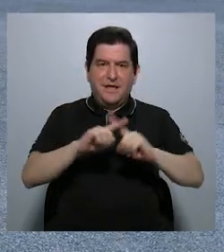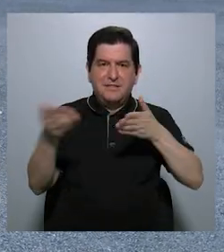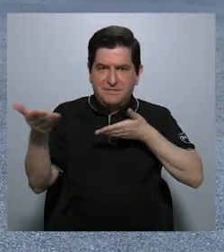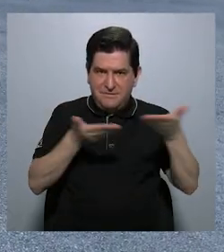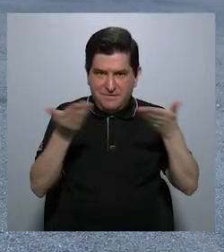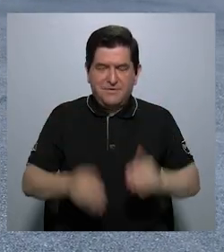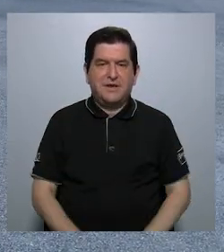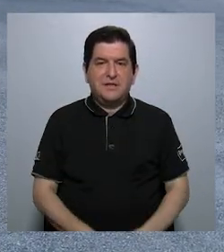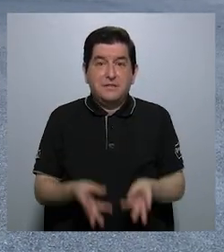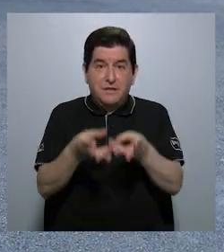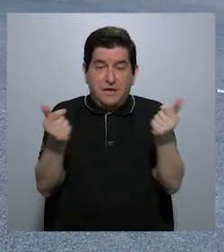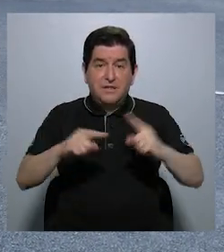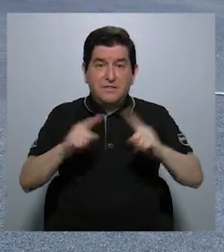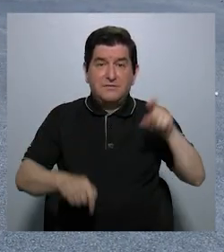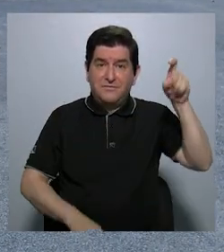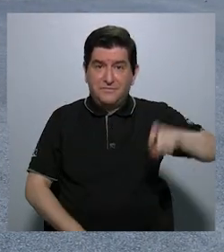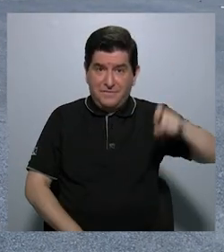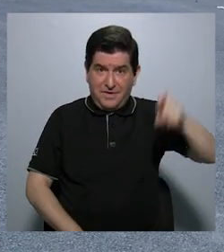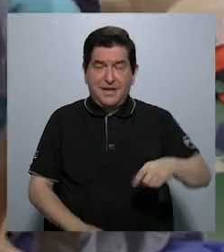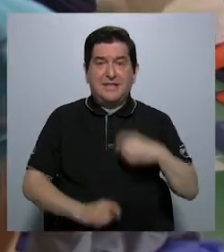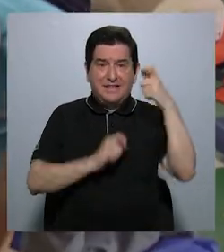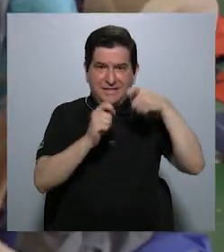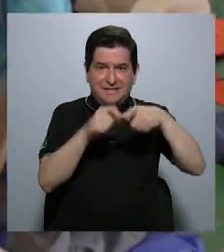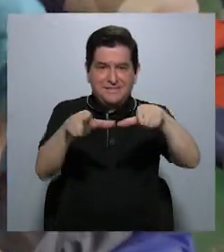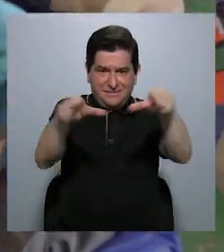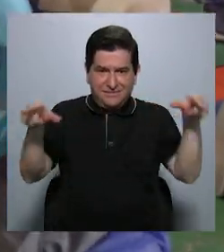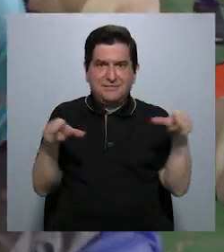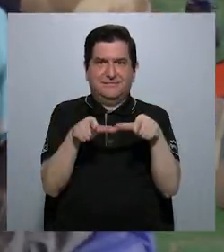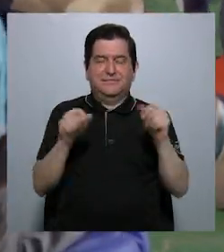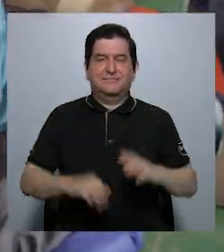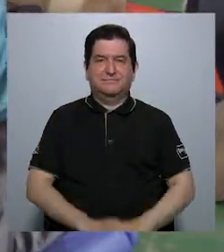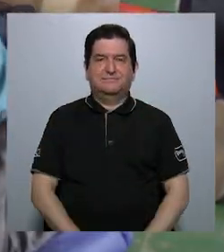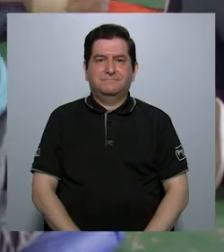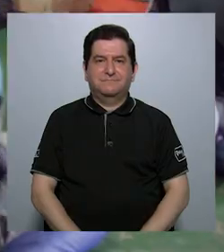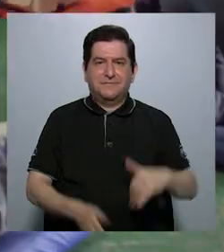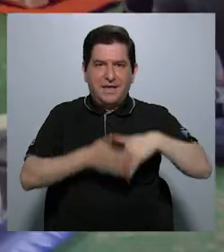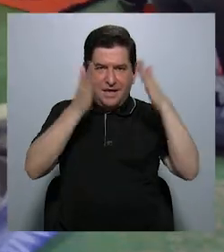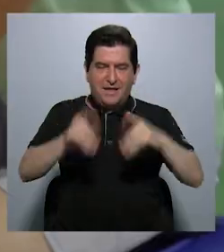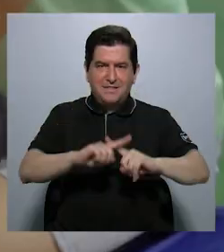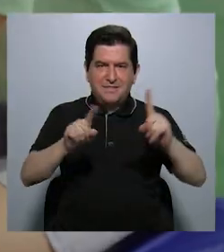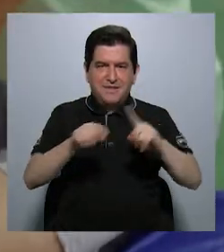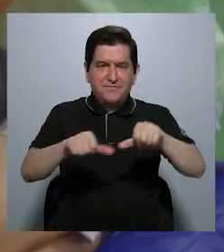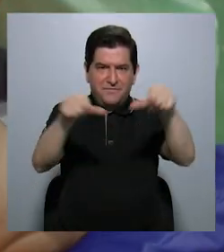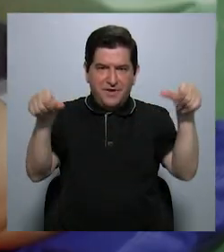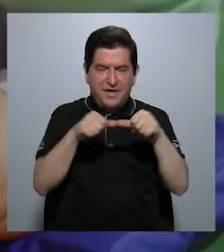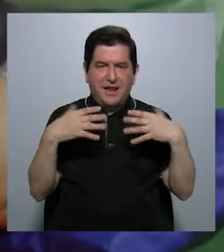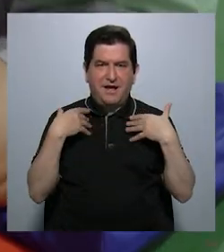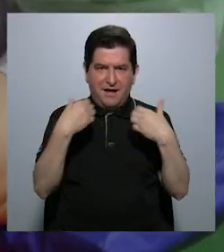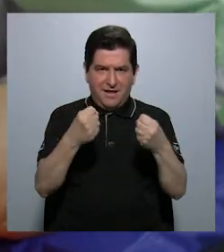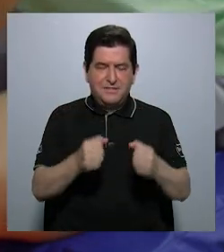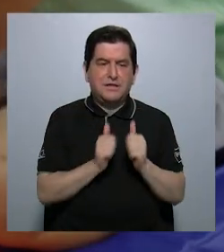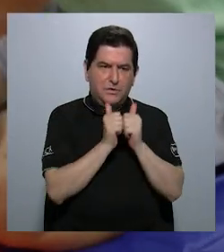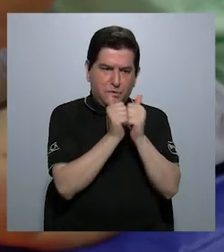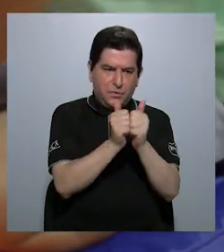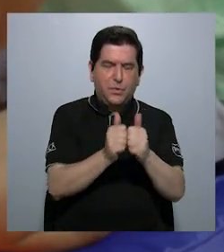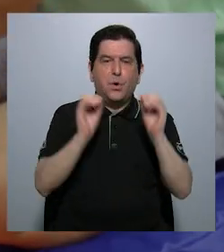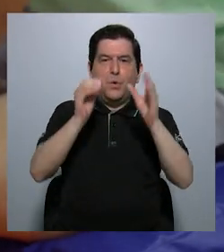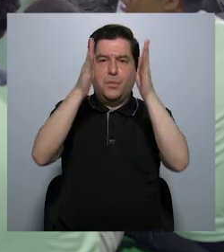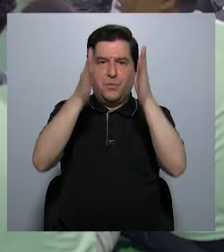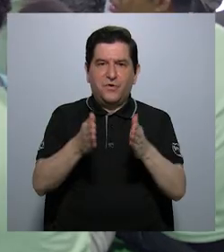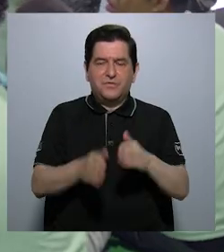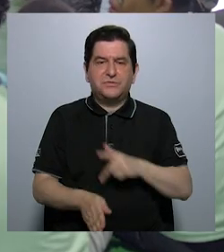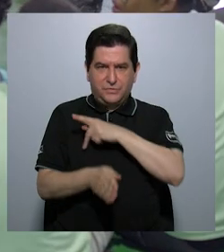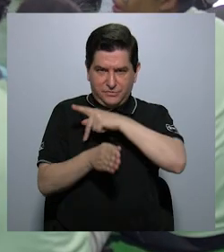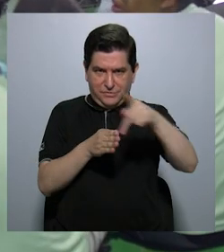ciertos servicios y a resolver varias necesidades específicas de la zona. Estudiantes de diferentes áreas de la salud, acompañados por